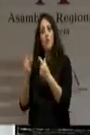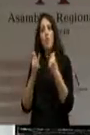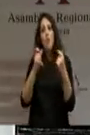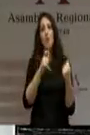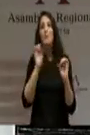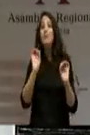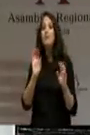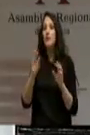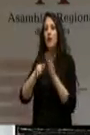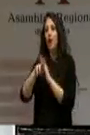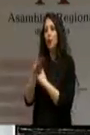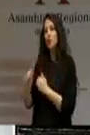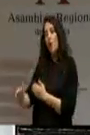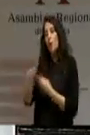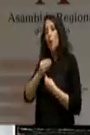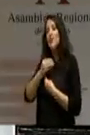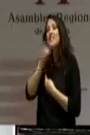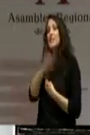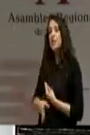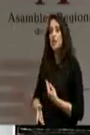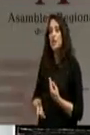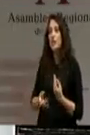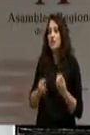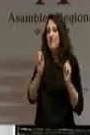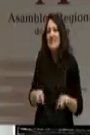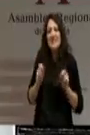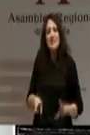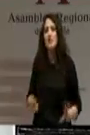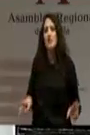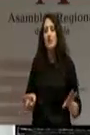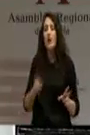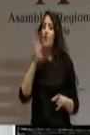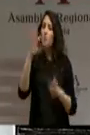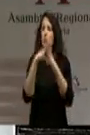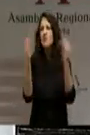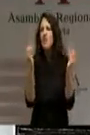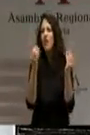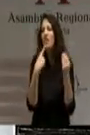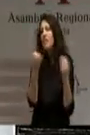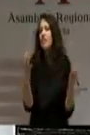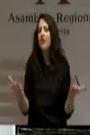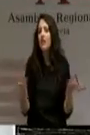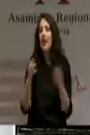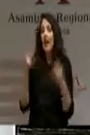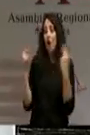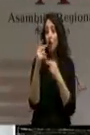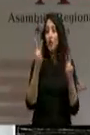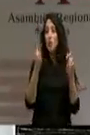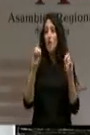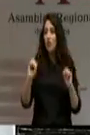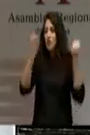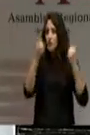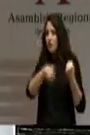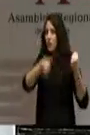necesarios. O con la universidad. ¿Qué tiene que decirles? ¿Se van a librar de los nuevos recortes? Le emplazo a dar